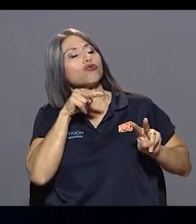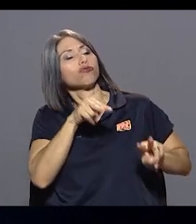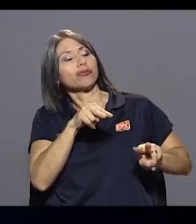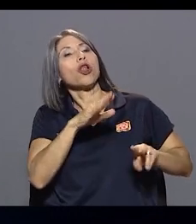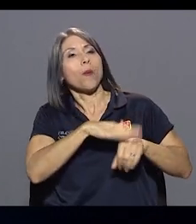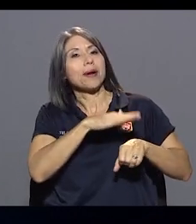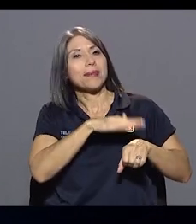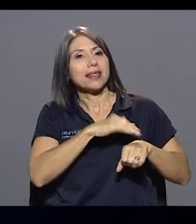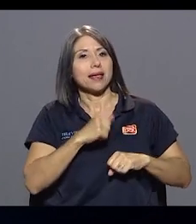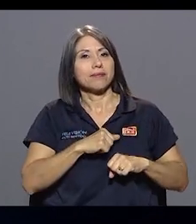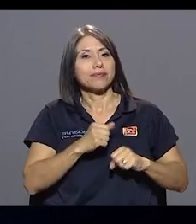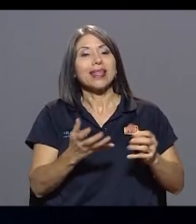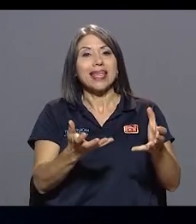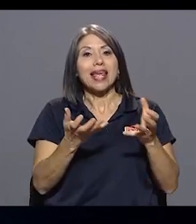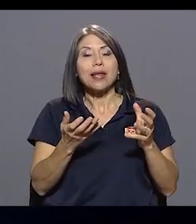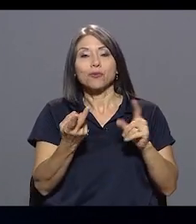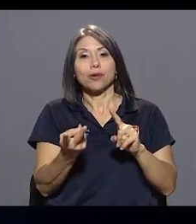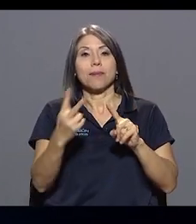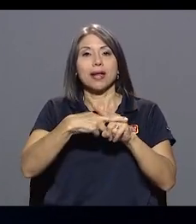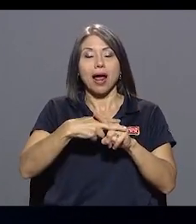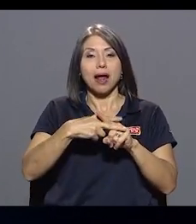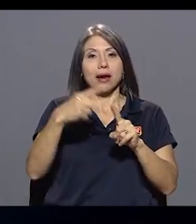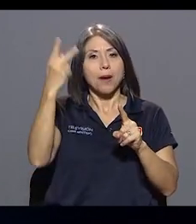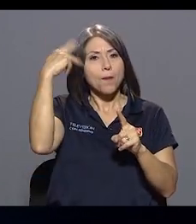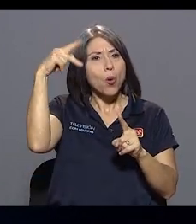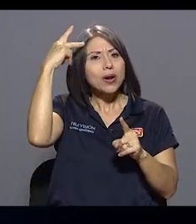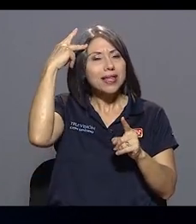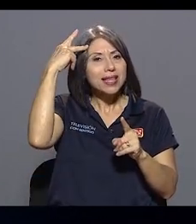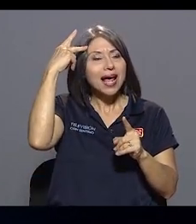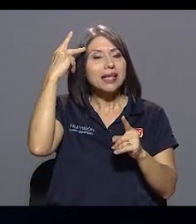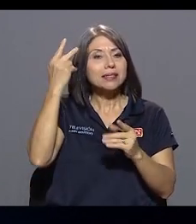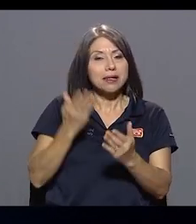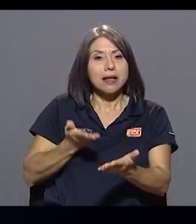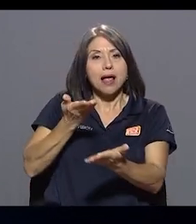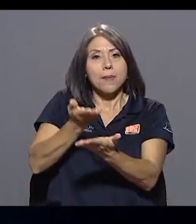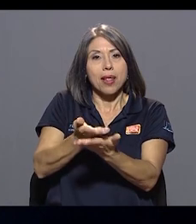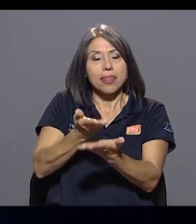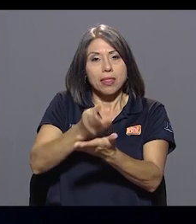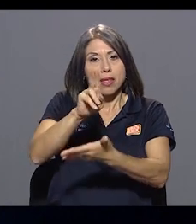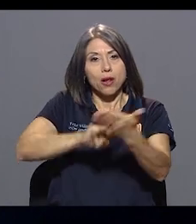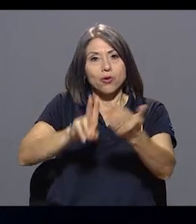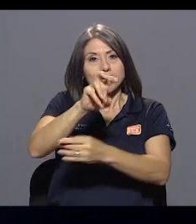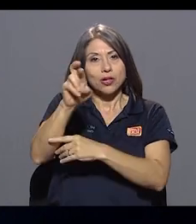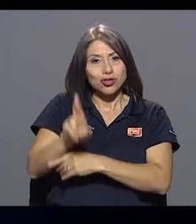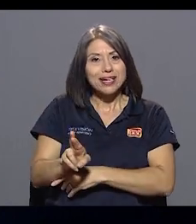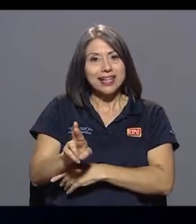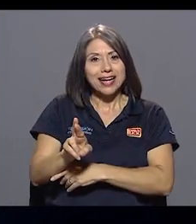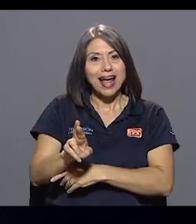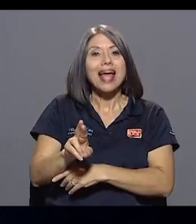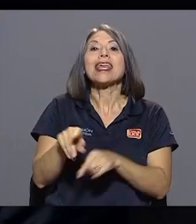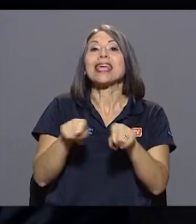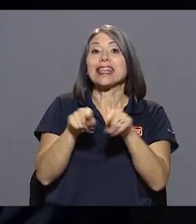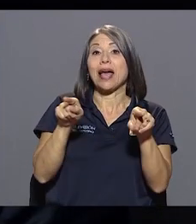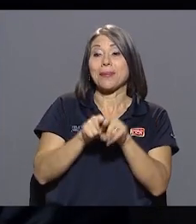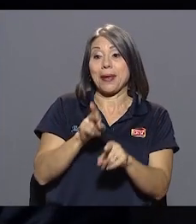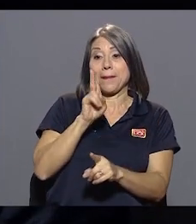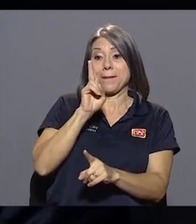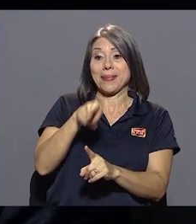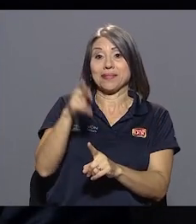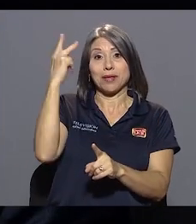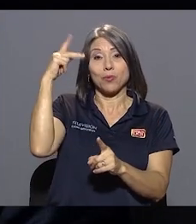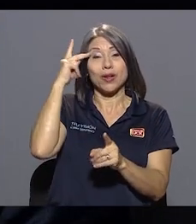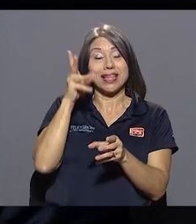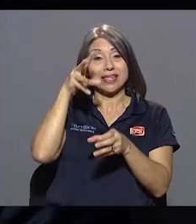aplicar las políticas que ha planteado la Universidad de Costa Rica y las que están en la misma convención colectiva que